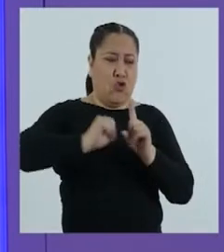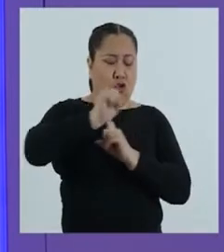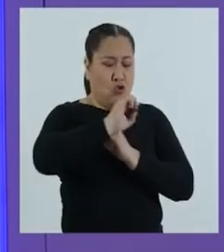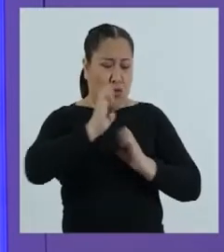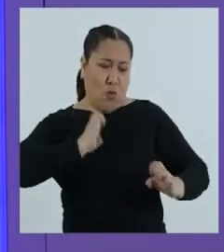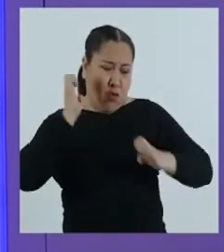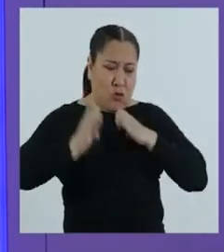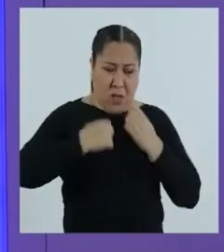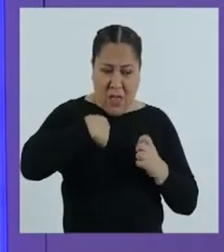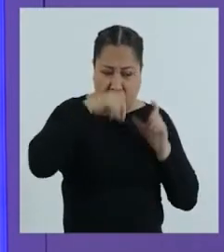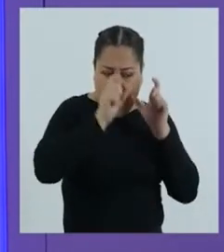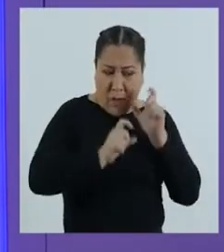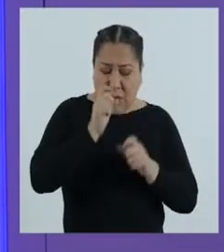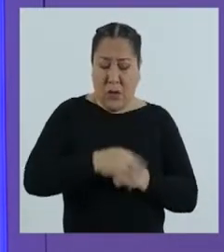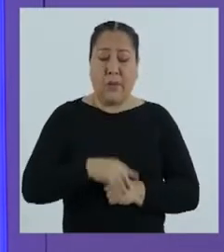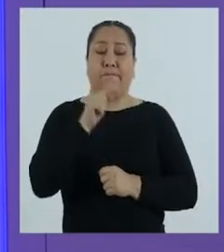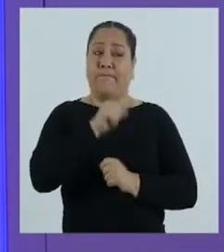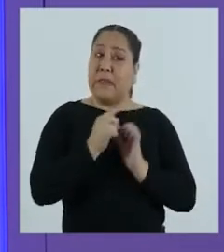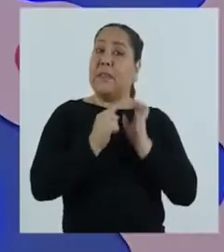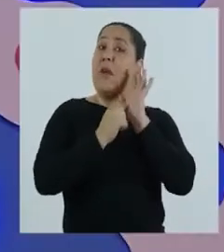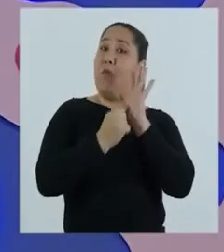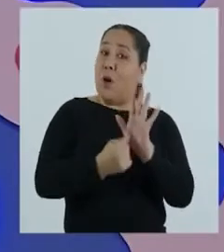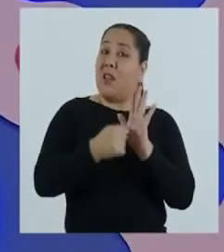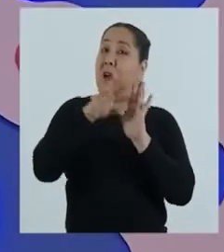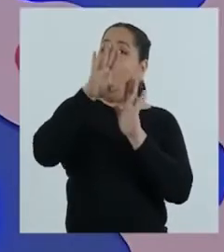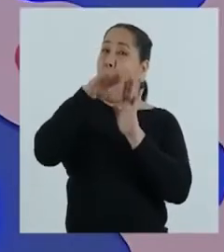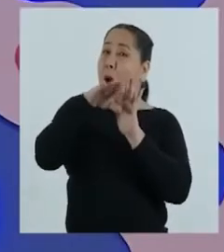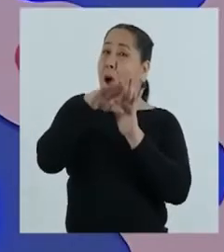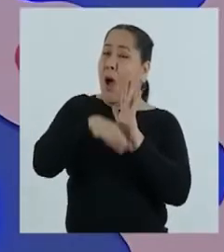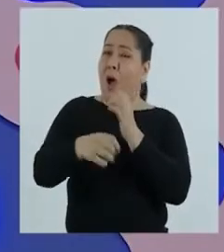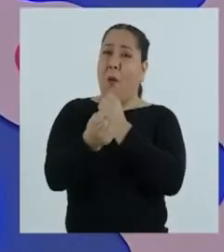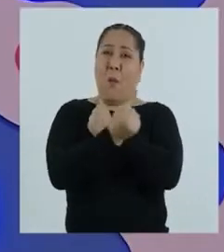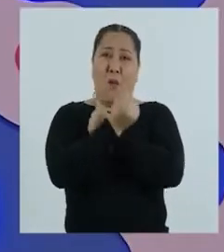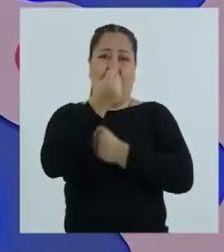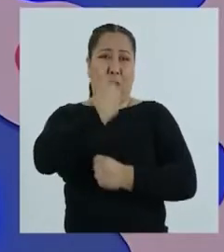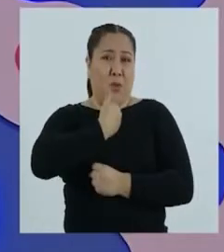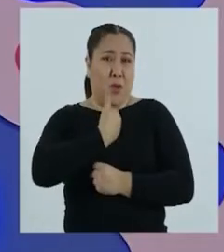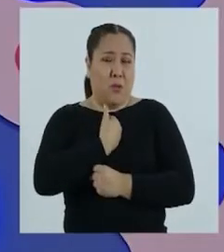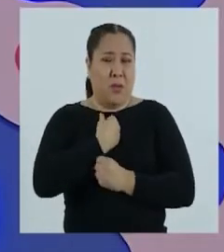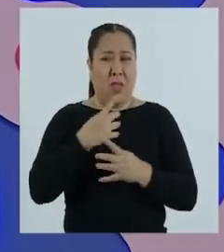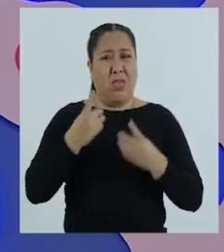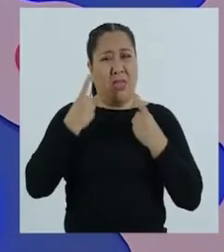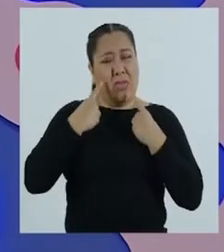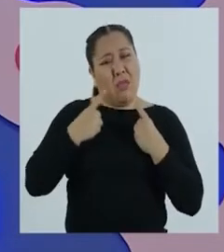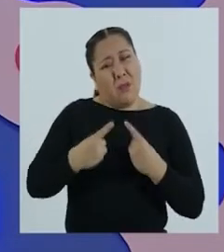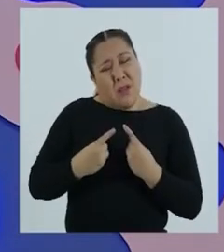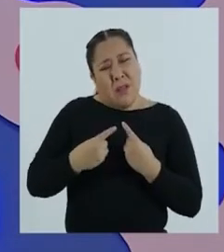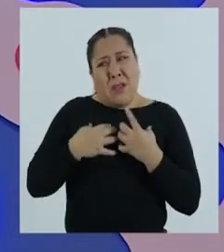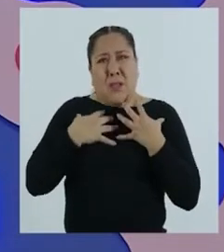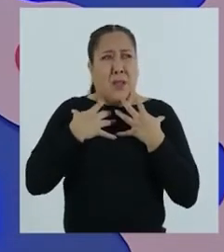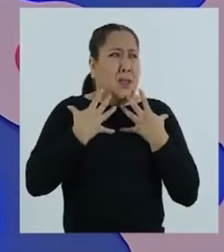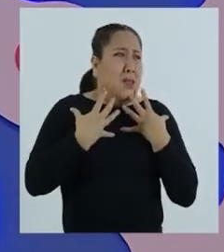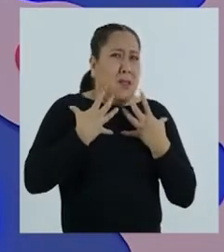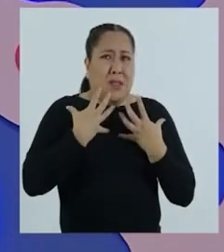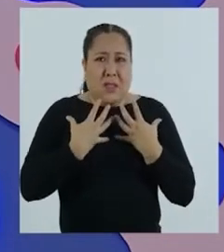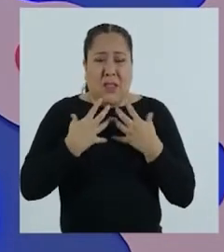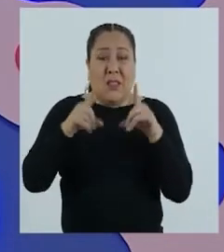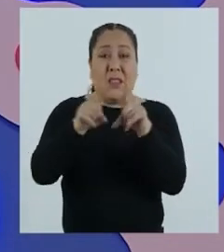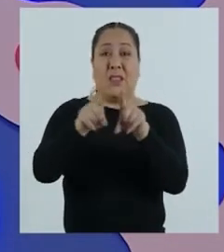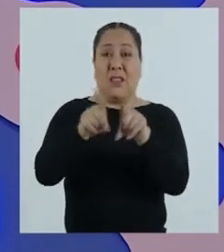desarrollo socioemocional de las personas. Se refleja en la disminución de la autoestima, depresión,